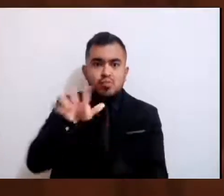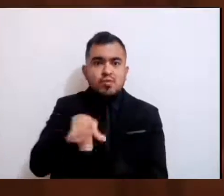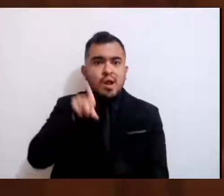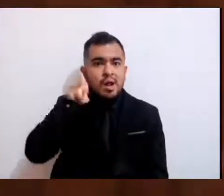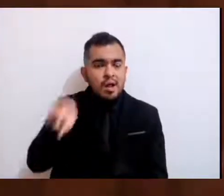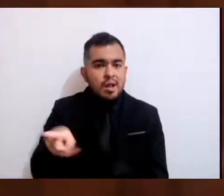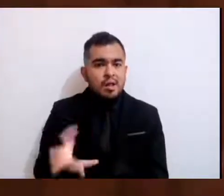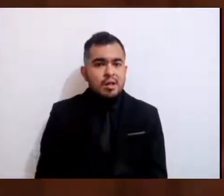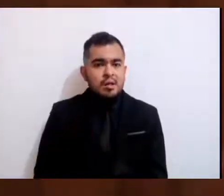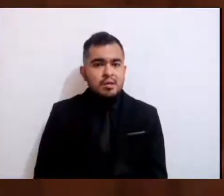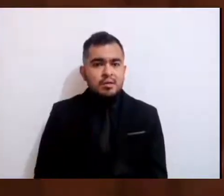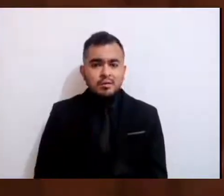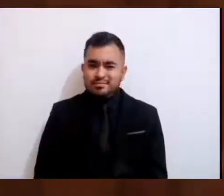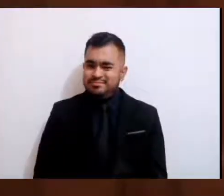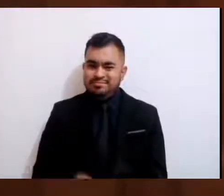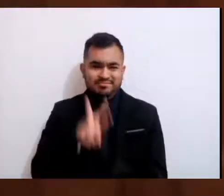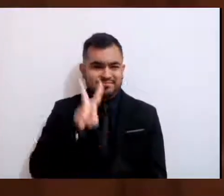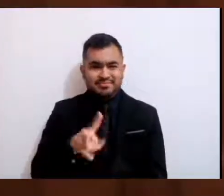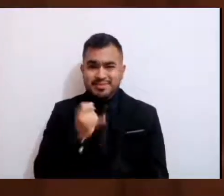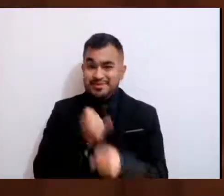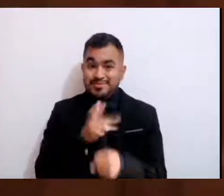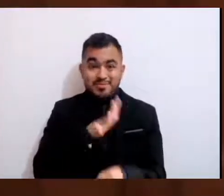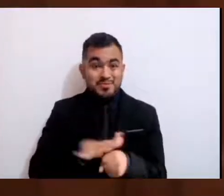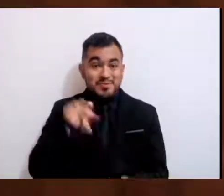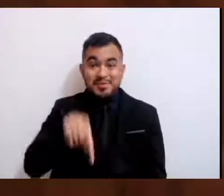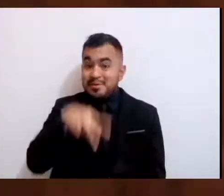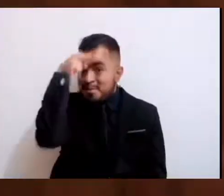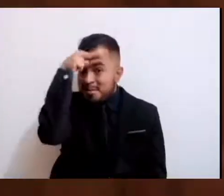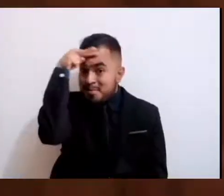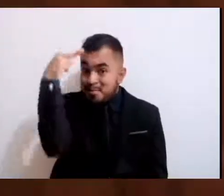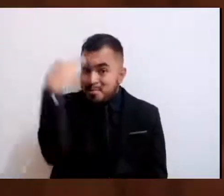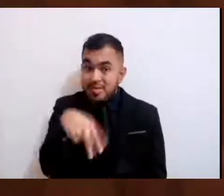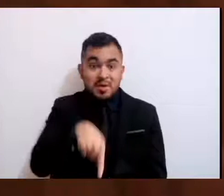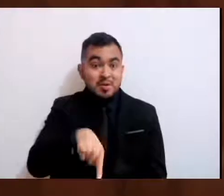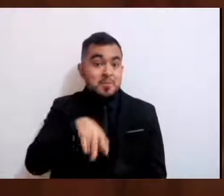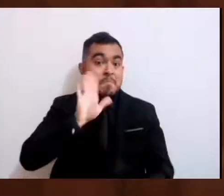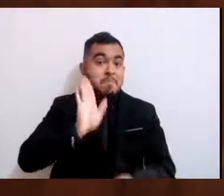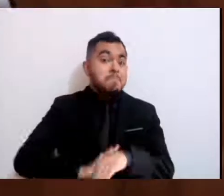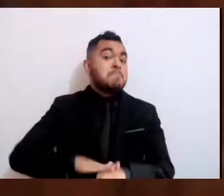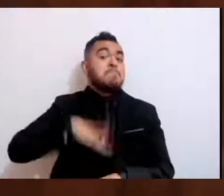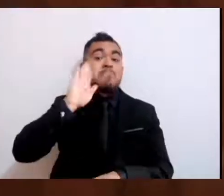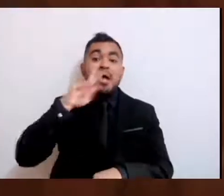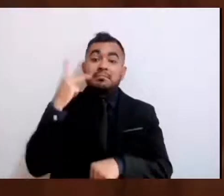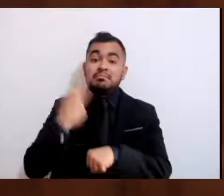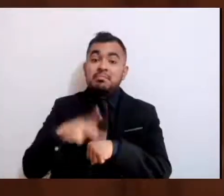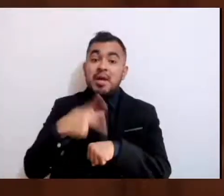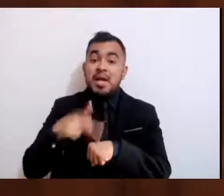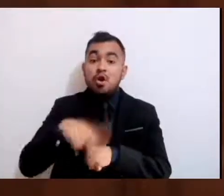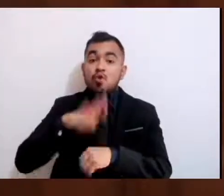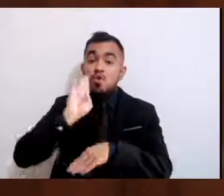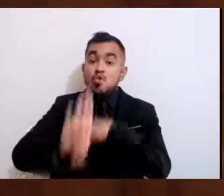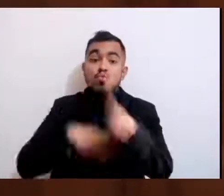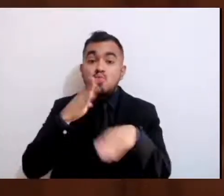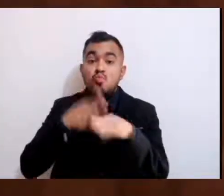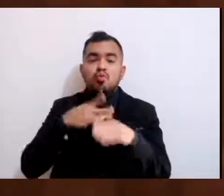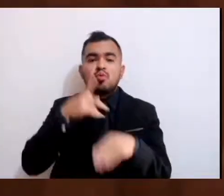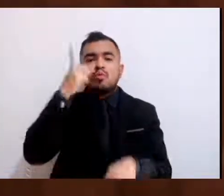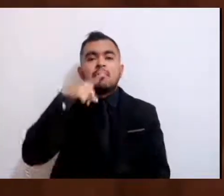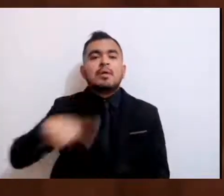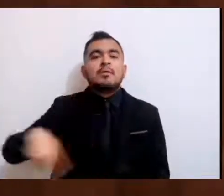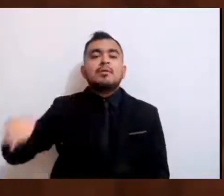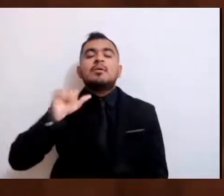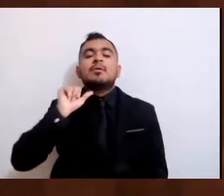posible que nuestro país sea uno de los más peligrosos del mundo para quienes se dedican a ejercer el